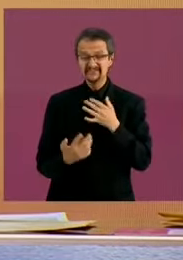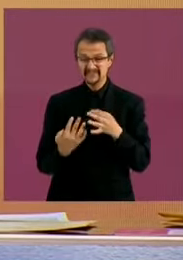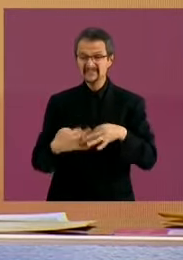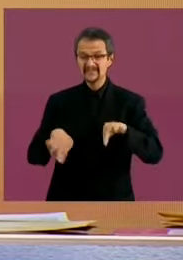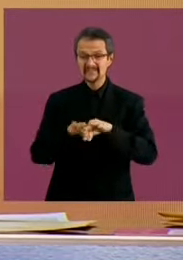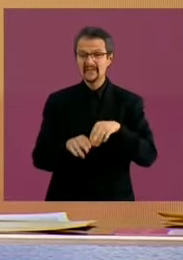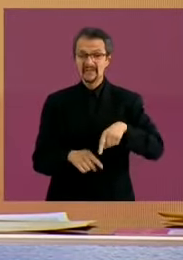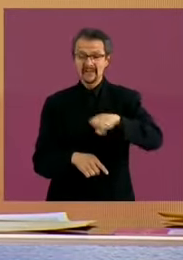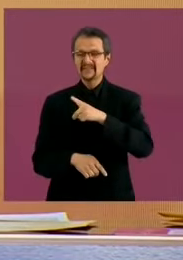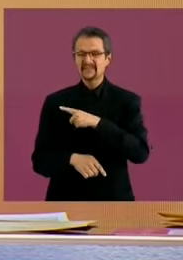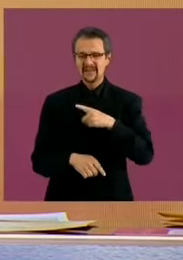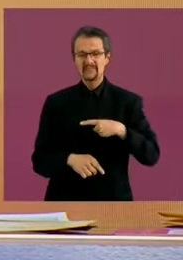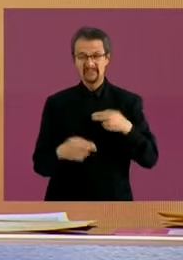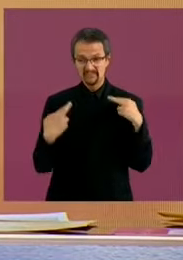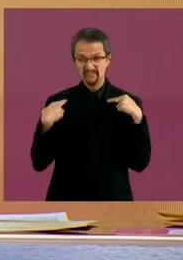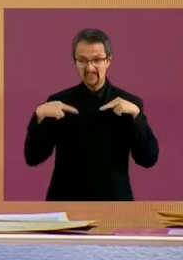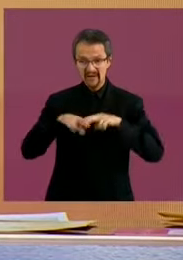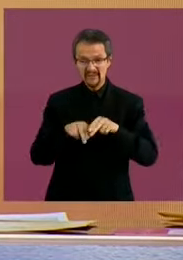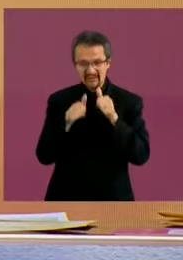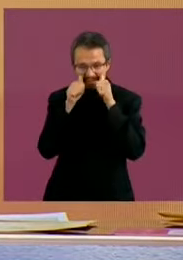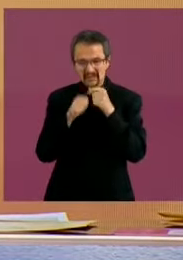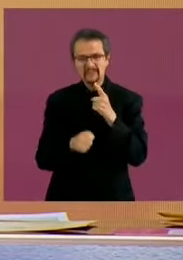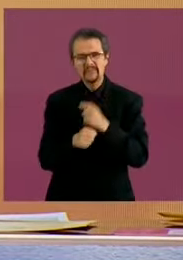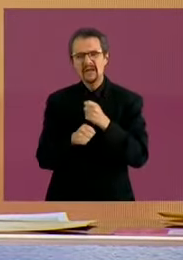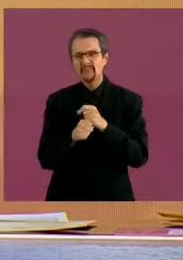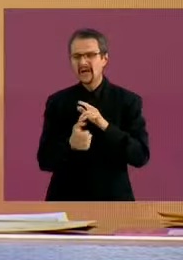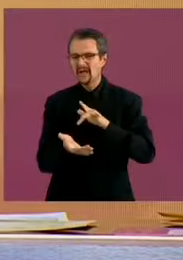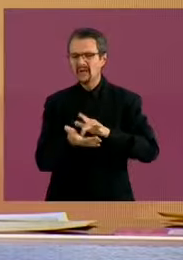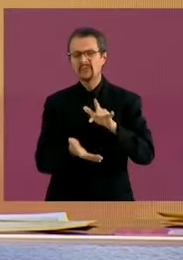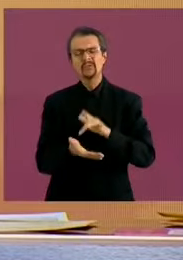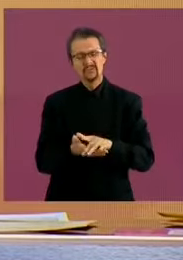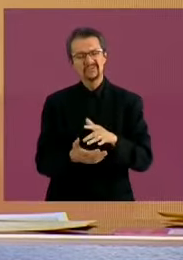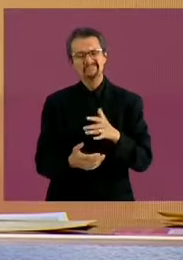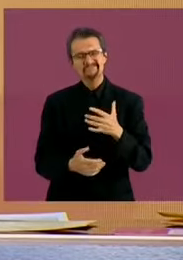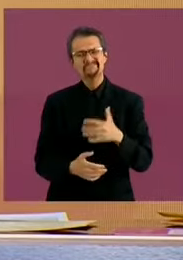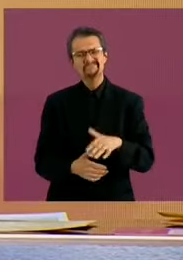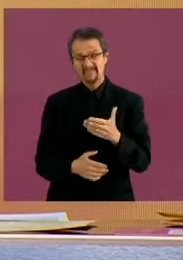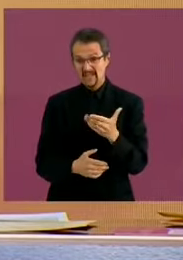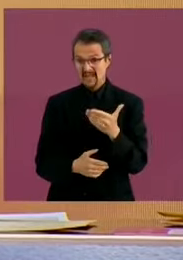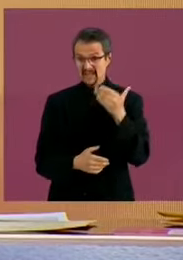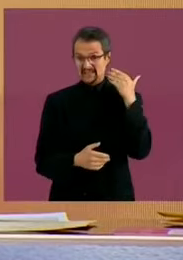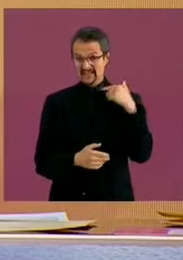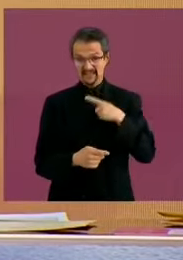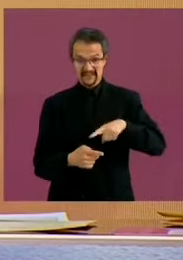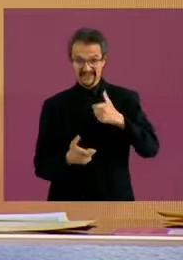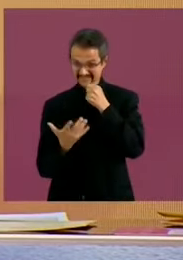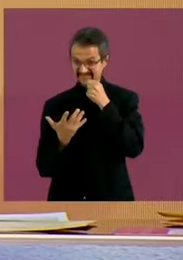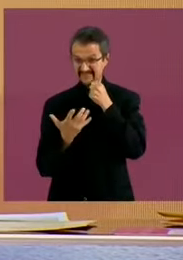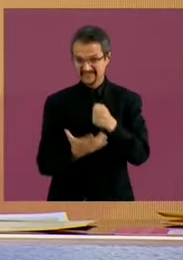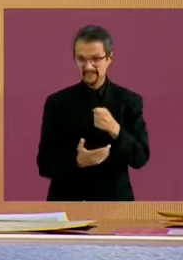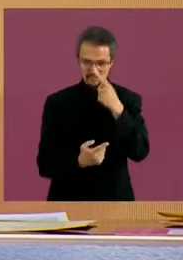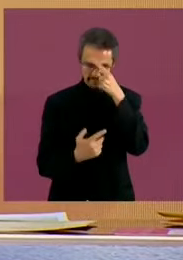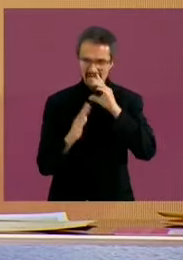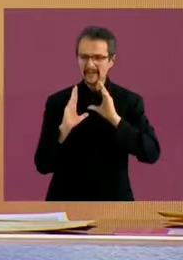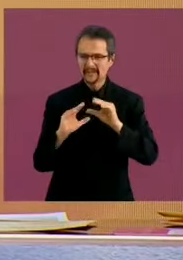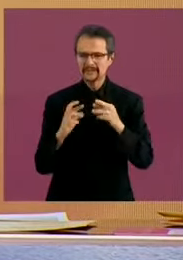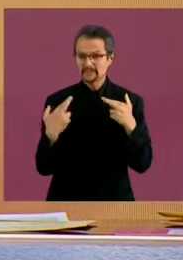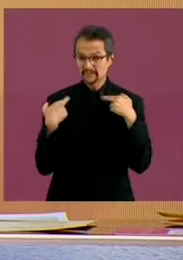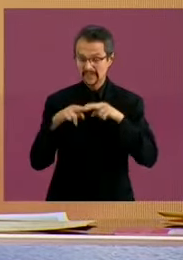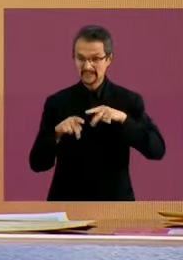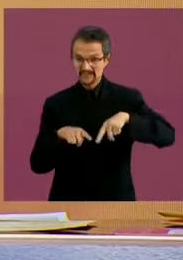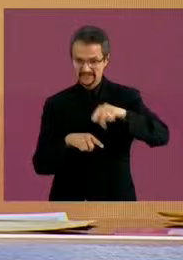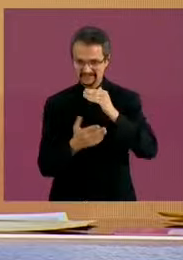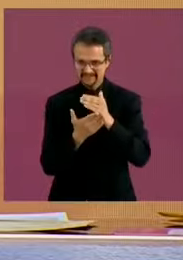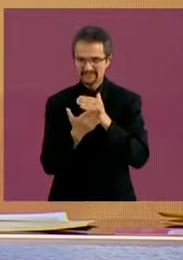a ver a los maestros. Se redujo de manera significativa los recursos para la capacitación de los maestros. Hoy el